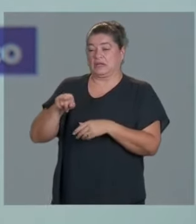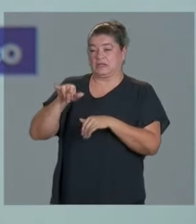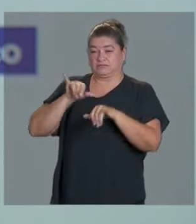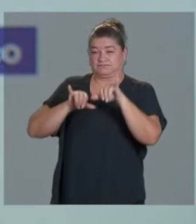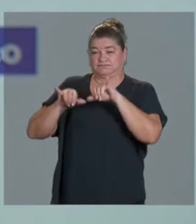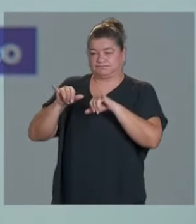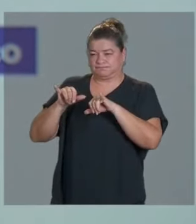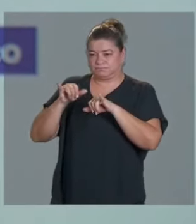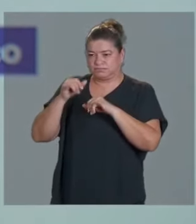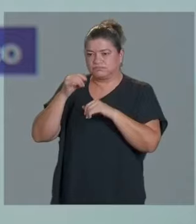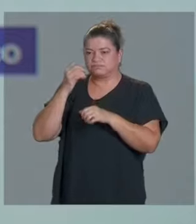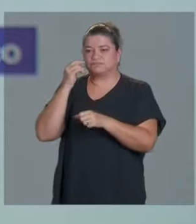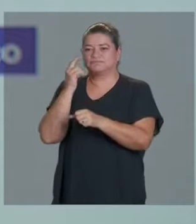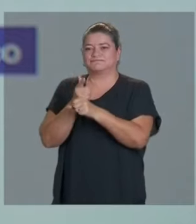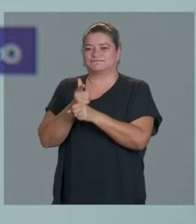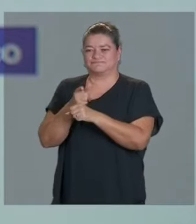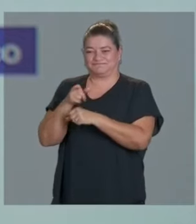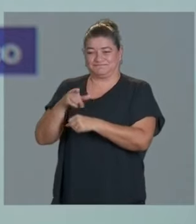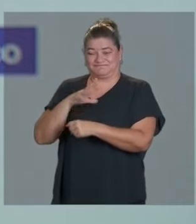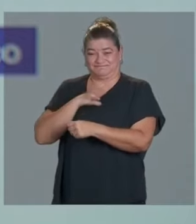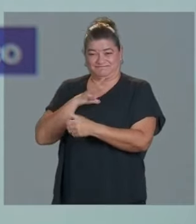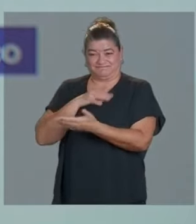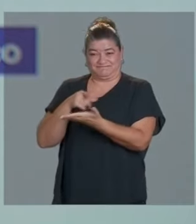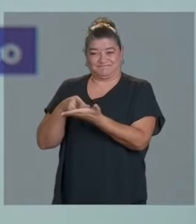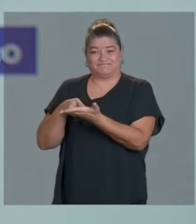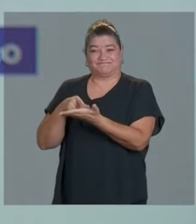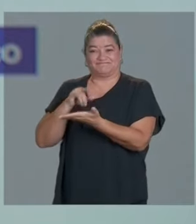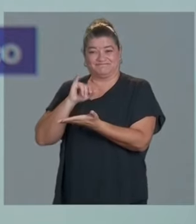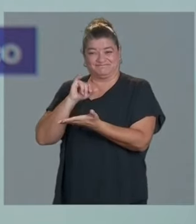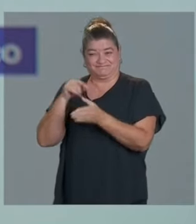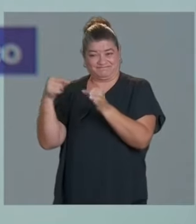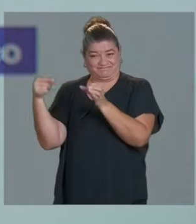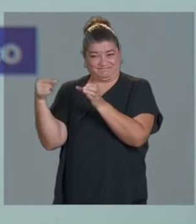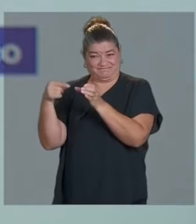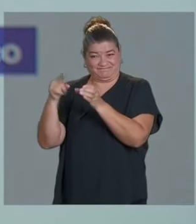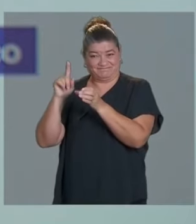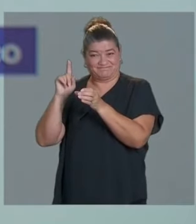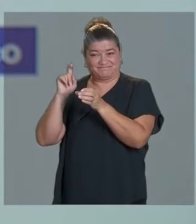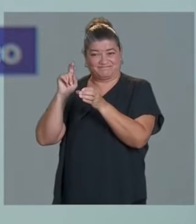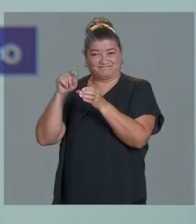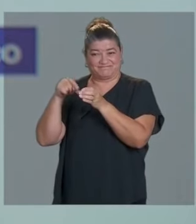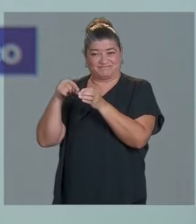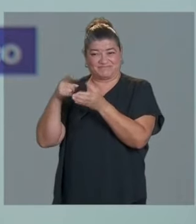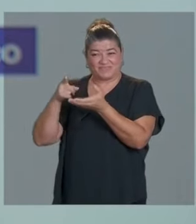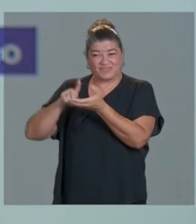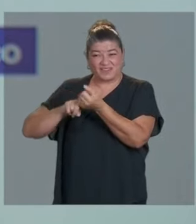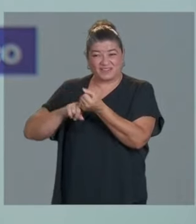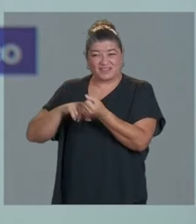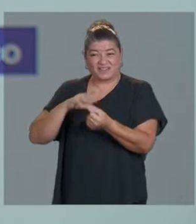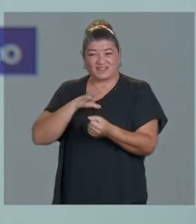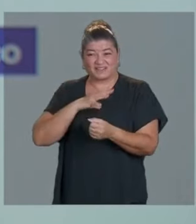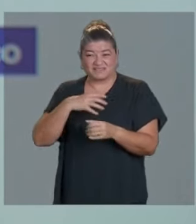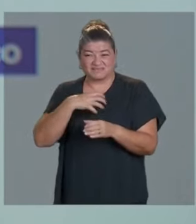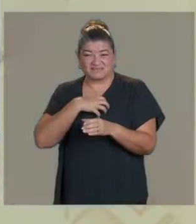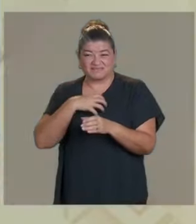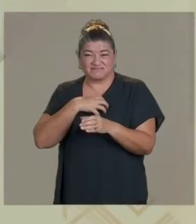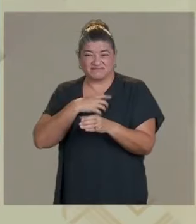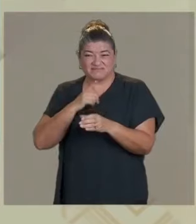le da a los habitantes de la ciudad agua con heces fecales, con orines y